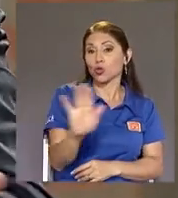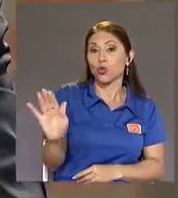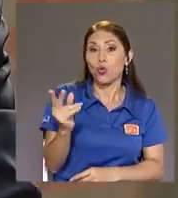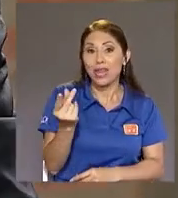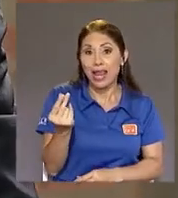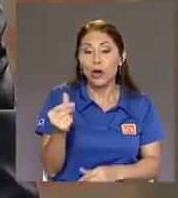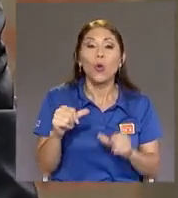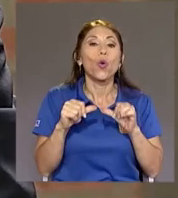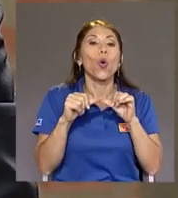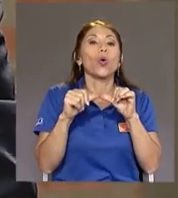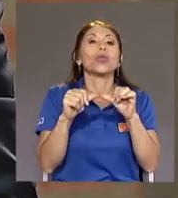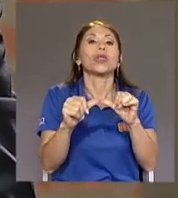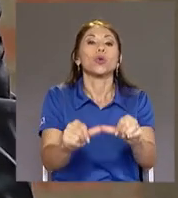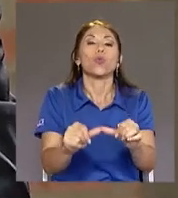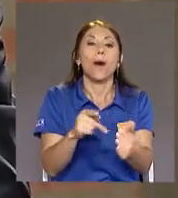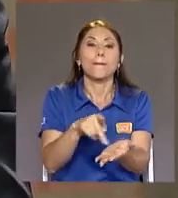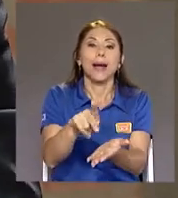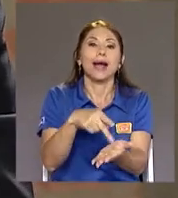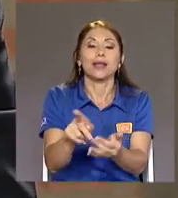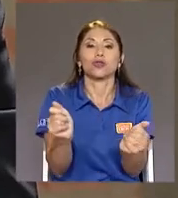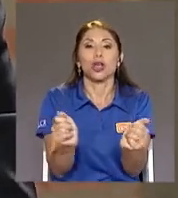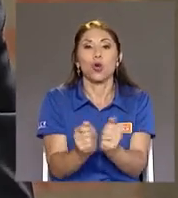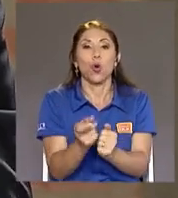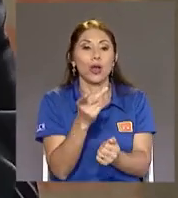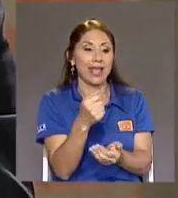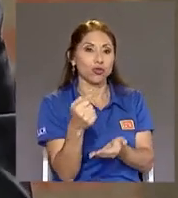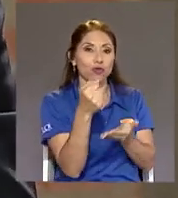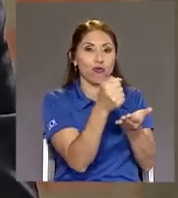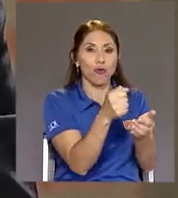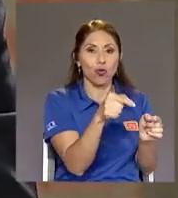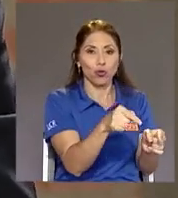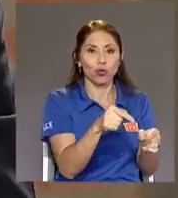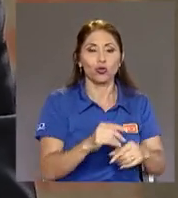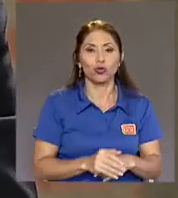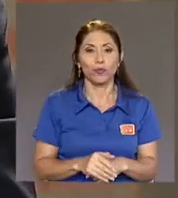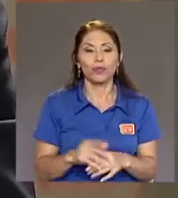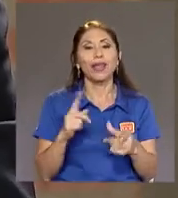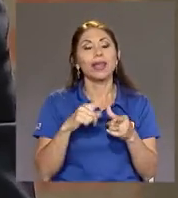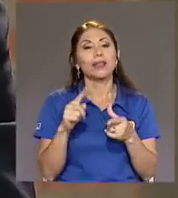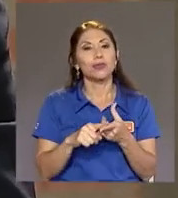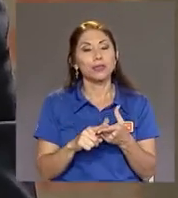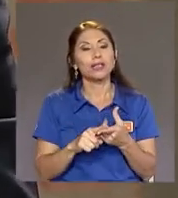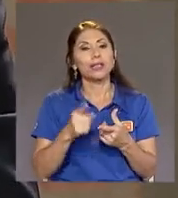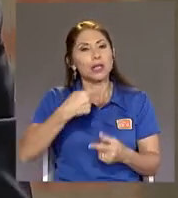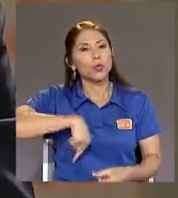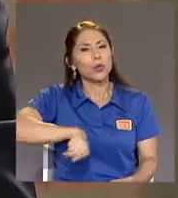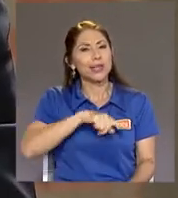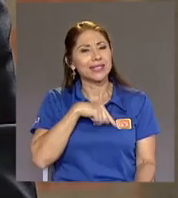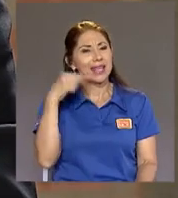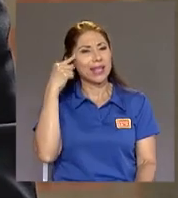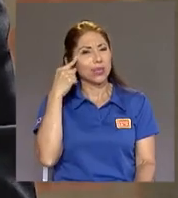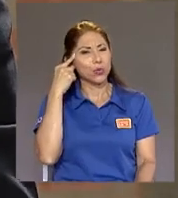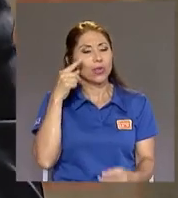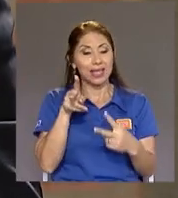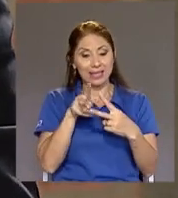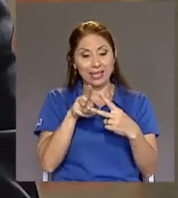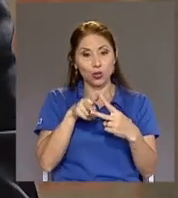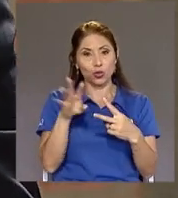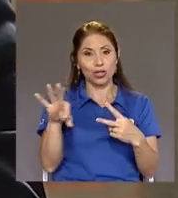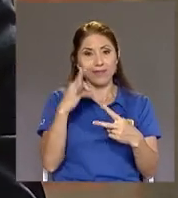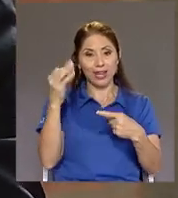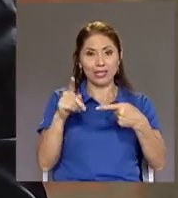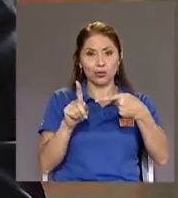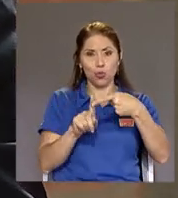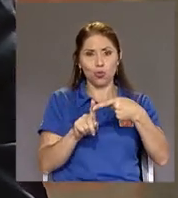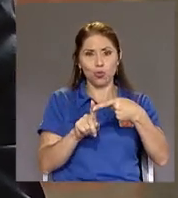A partir de esos fondos Y obviamente Entonces La inquietud Que tenemos Es en dos niveles Uno Las